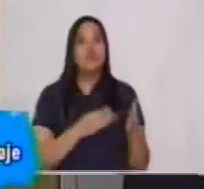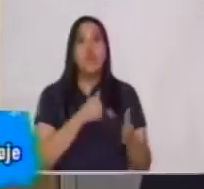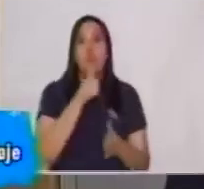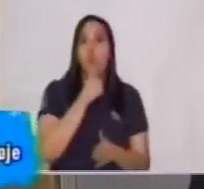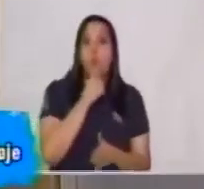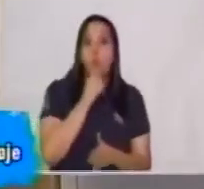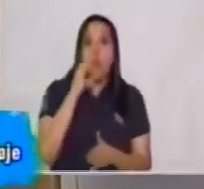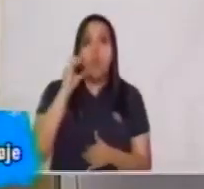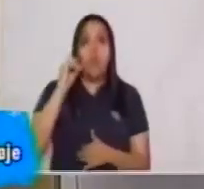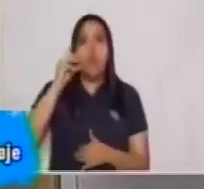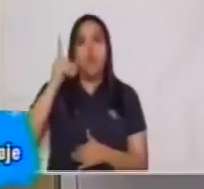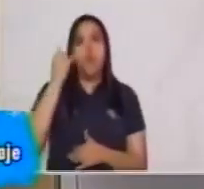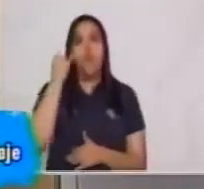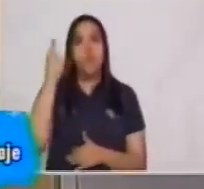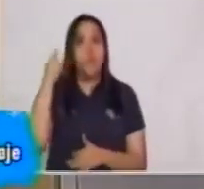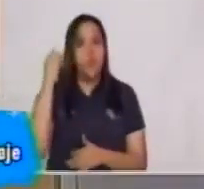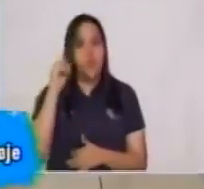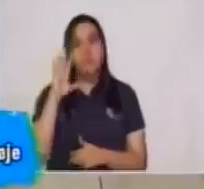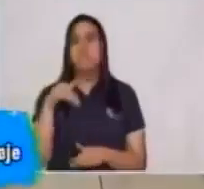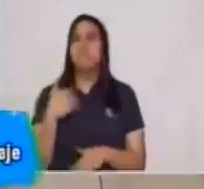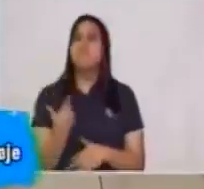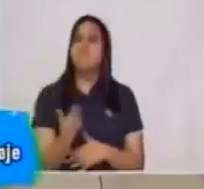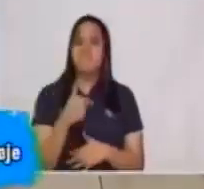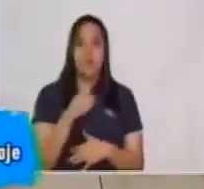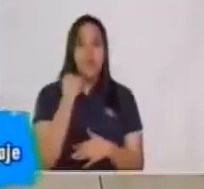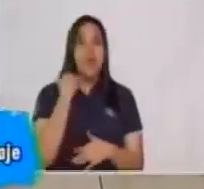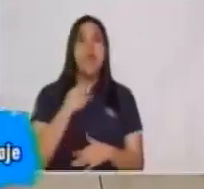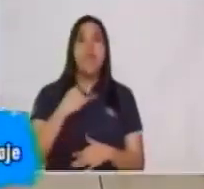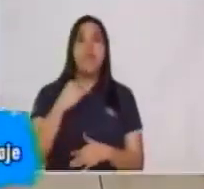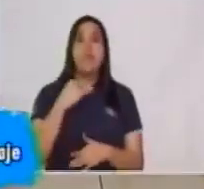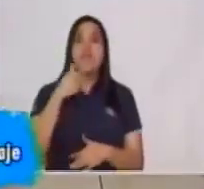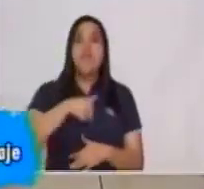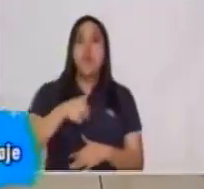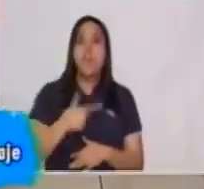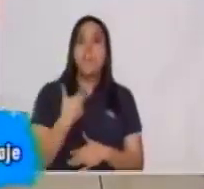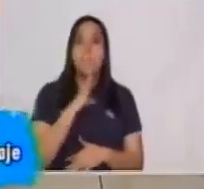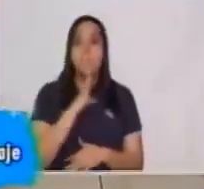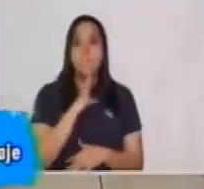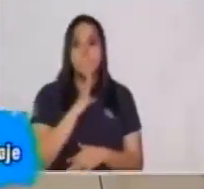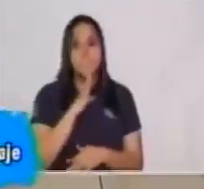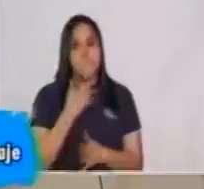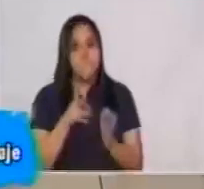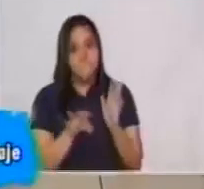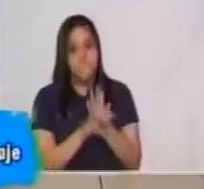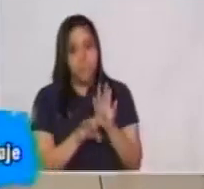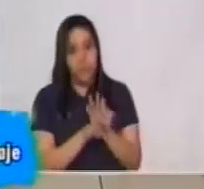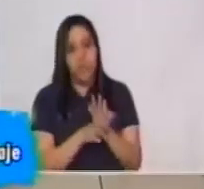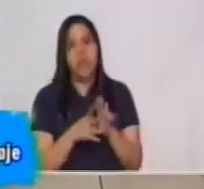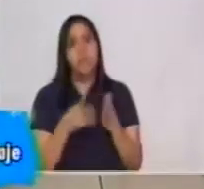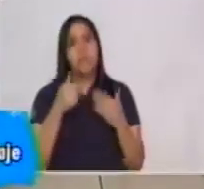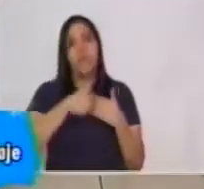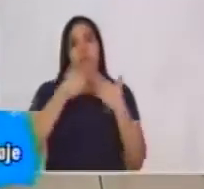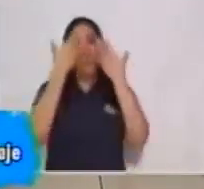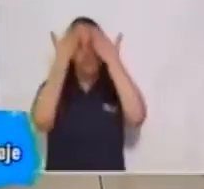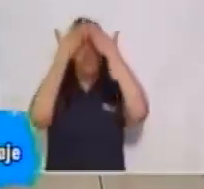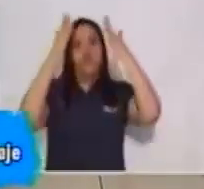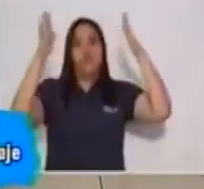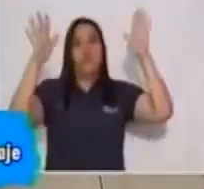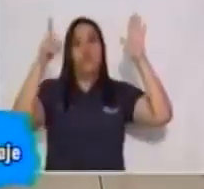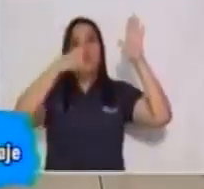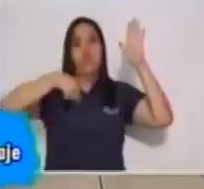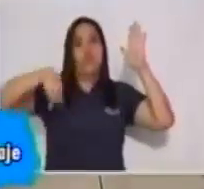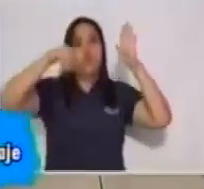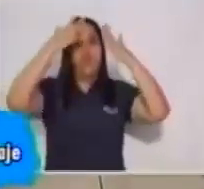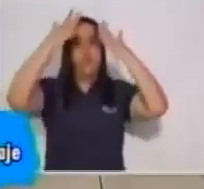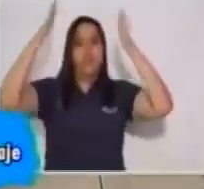El código podríamos decir que es el idioma que hablan las personas. Sin embargo, vamos a generalizarlo, vamos a hacerlo un poco más